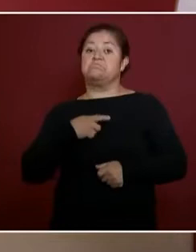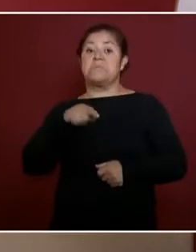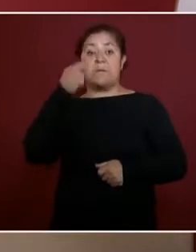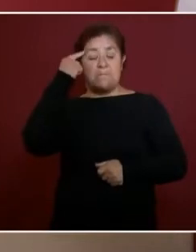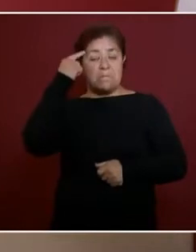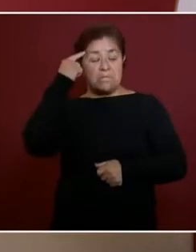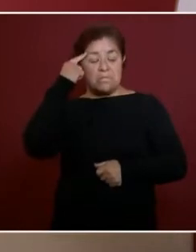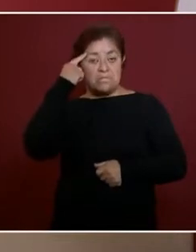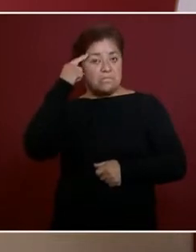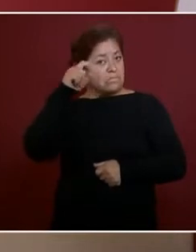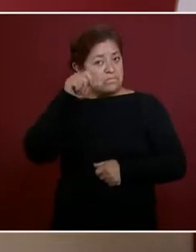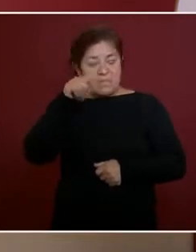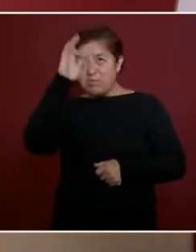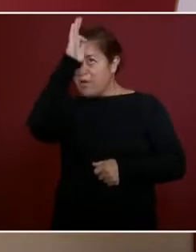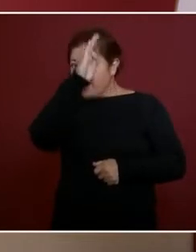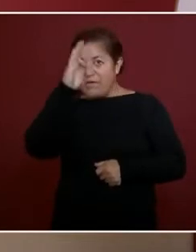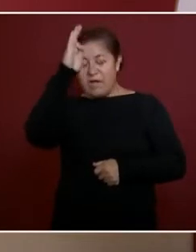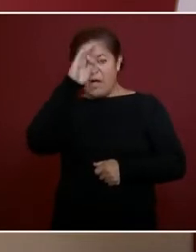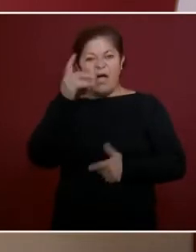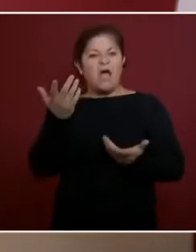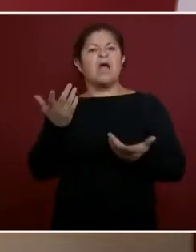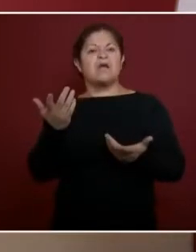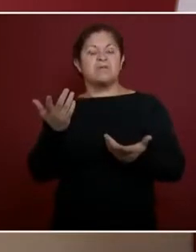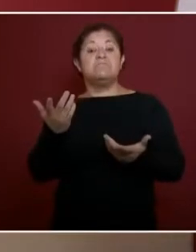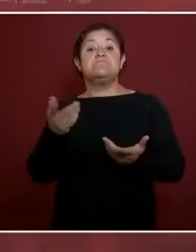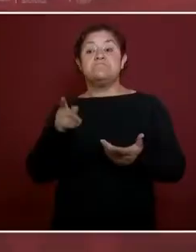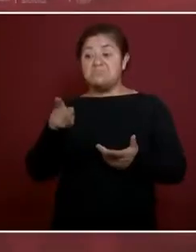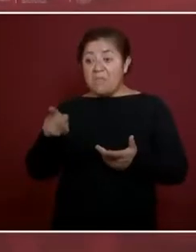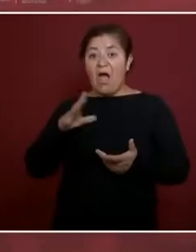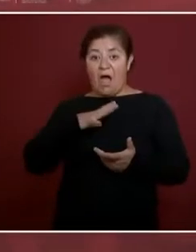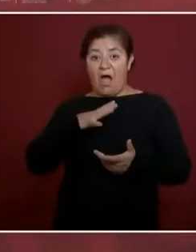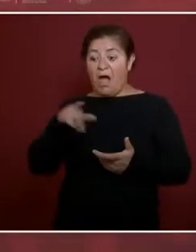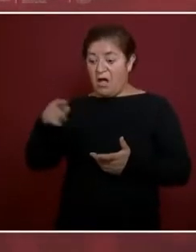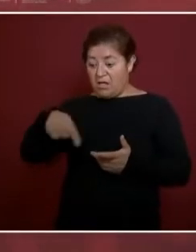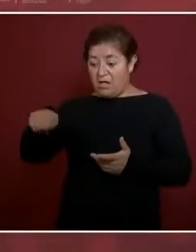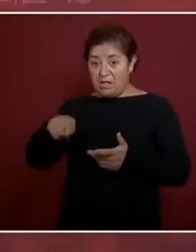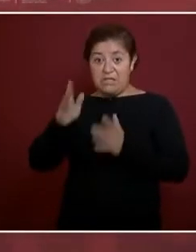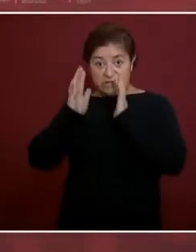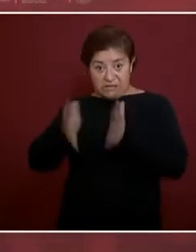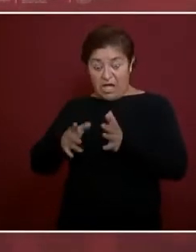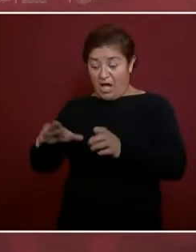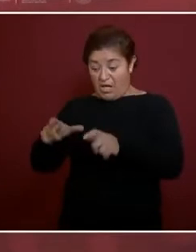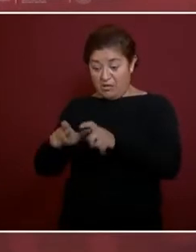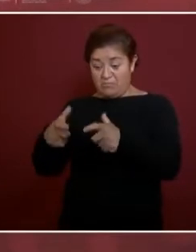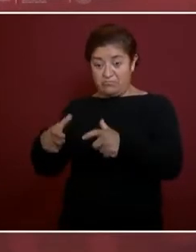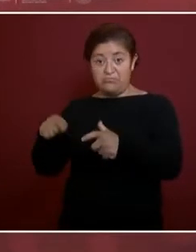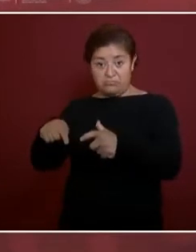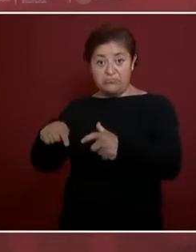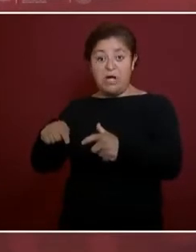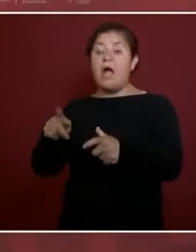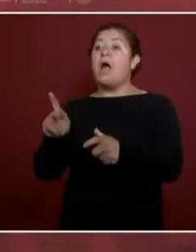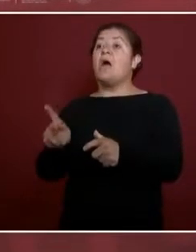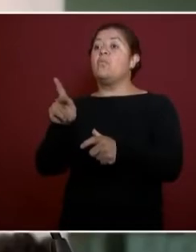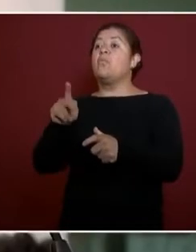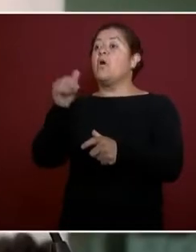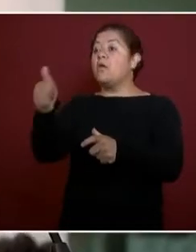doctrina, lo que ya hay en nuestros pueblos,